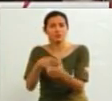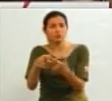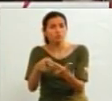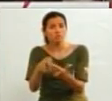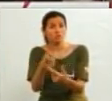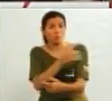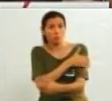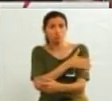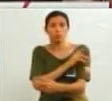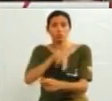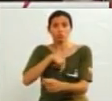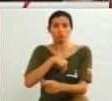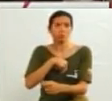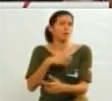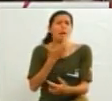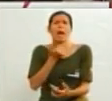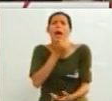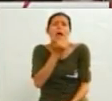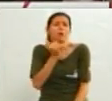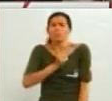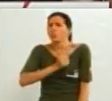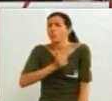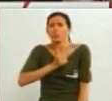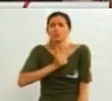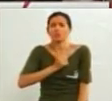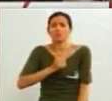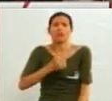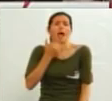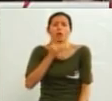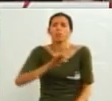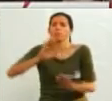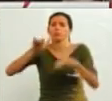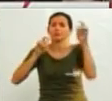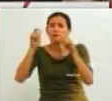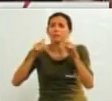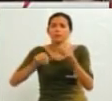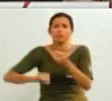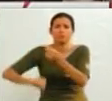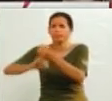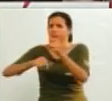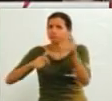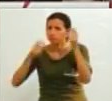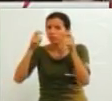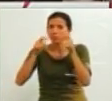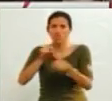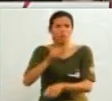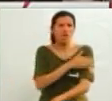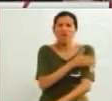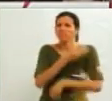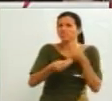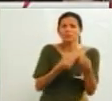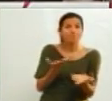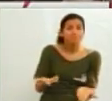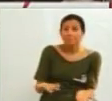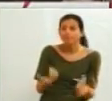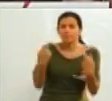Por eso ellos, cada vez que nosotros hacemos cualquier cosa que hagamos para defender al Comandante Chávez, ellos van a intentarlo.